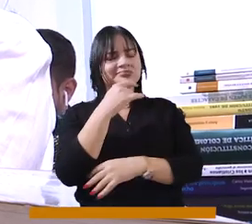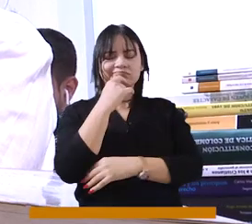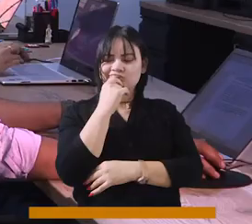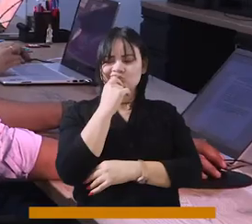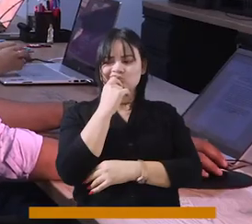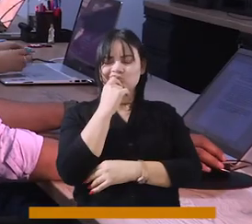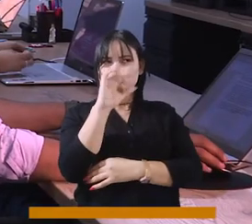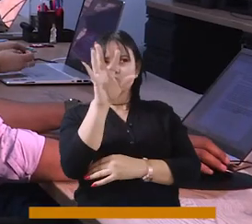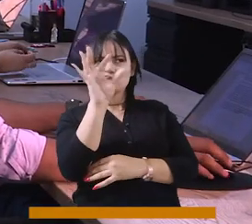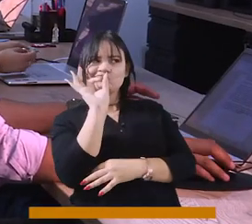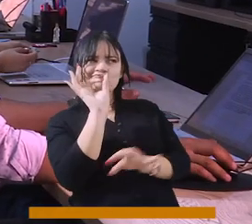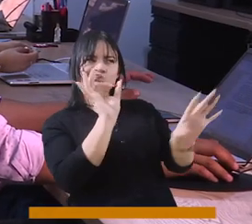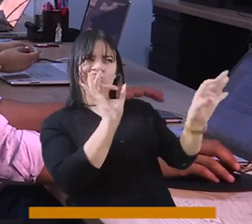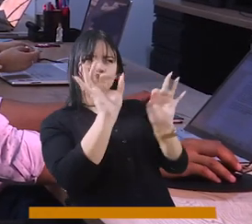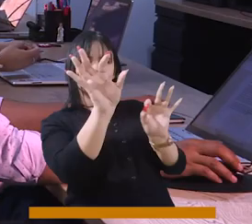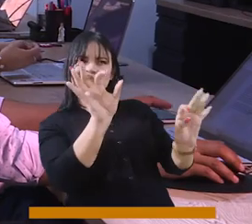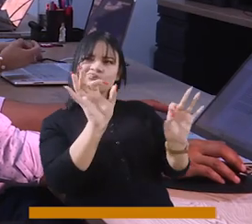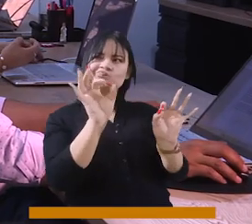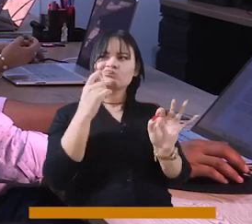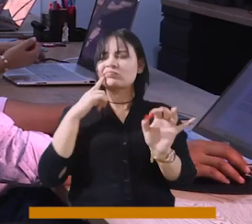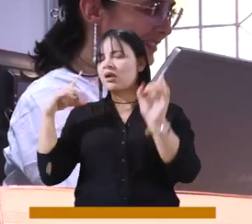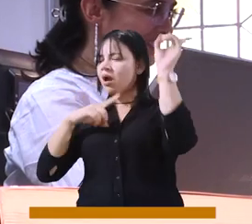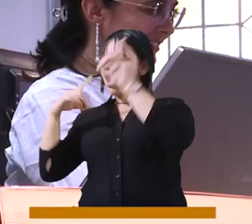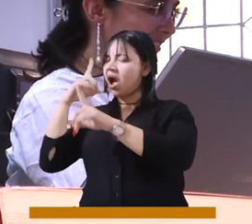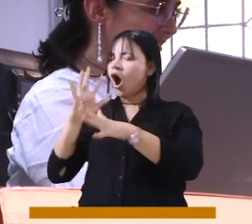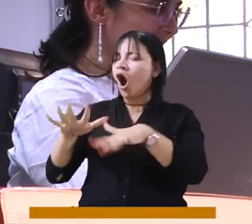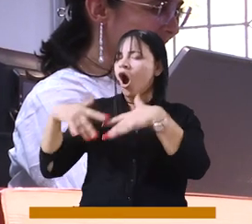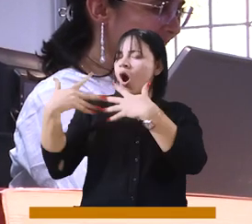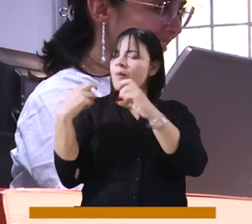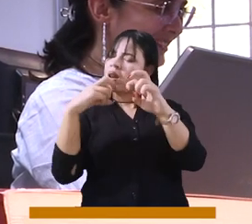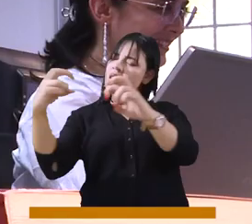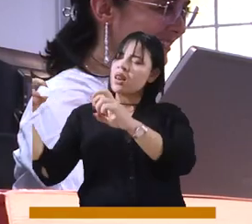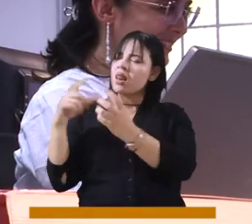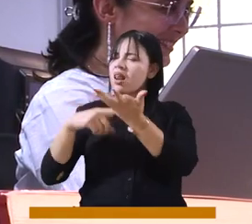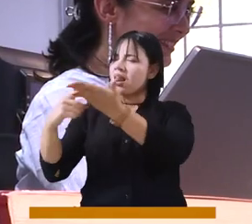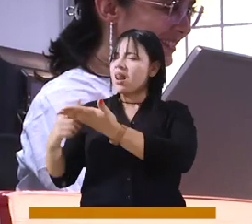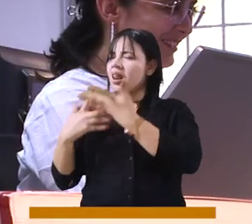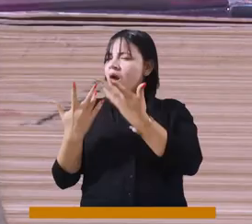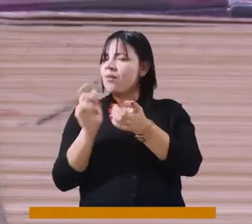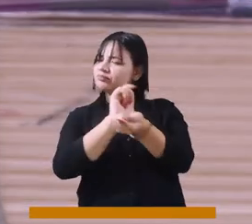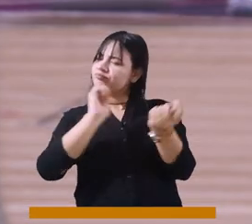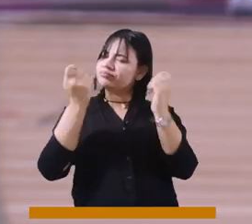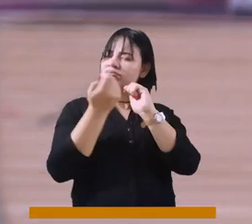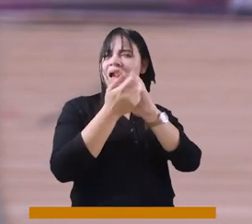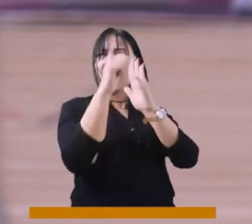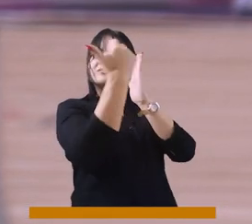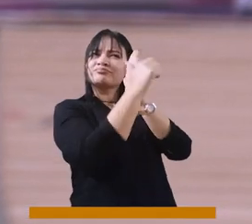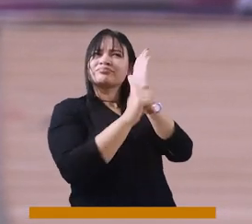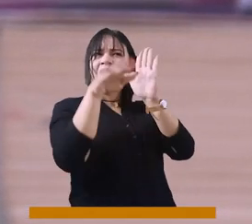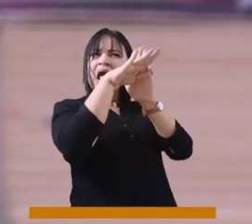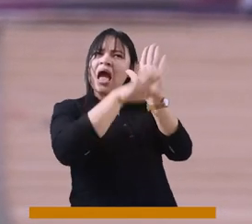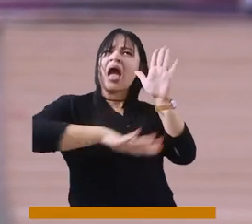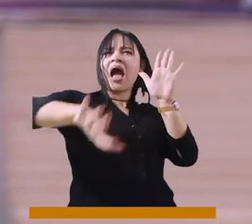nosotros es precisamente tomar cada uno de esos aspectos y ver cómo podemos ayudar a que se puedan transformar en políticas